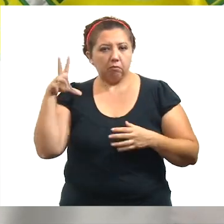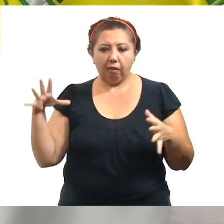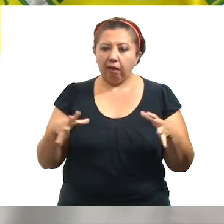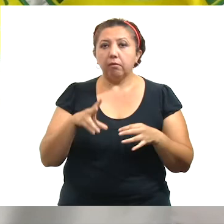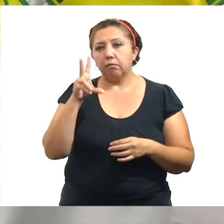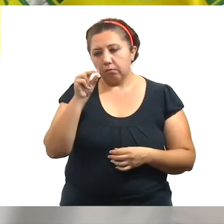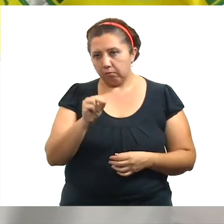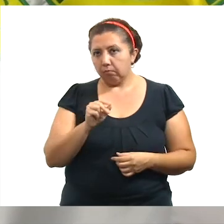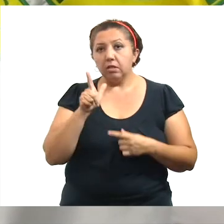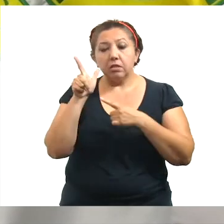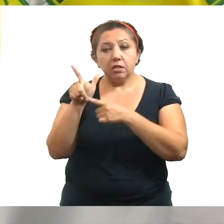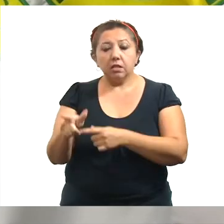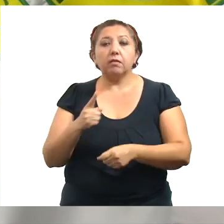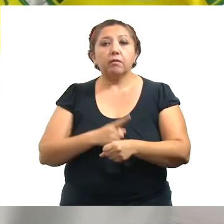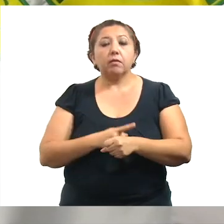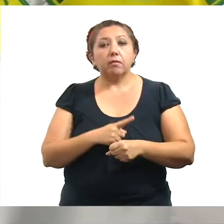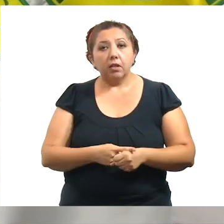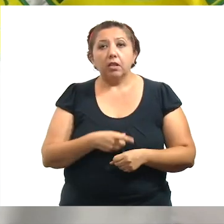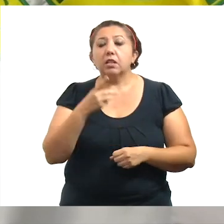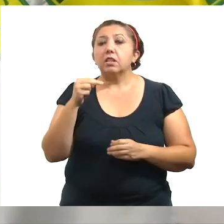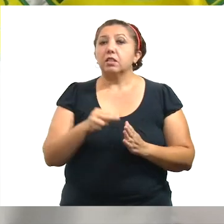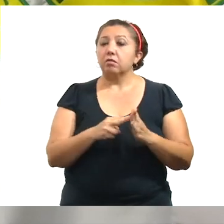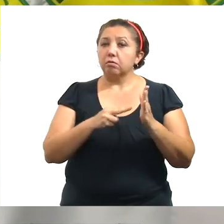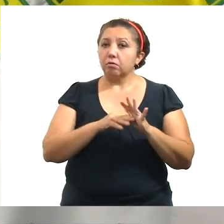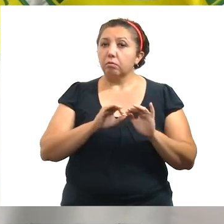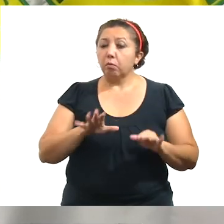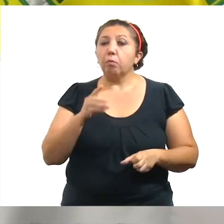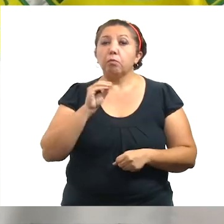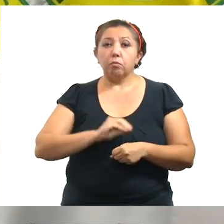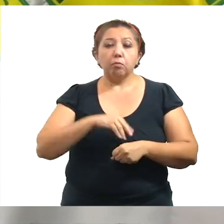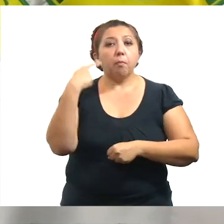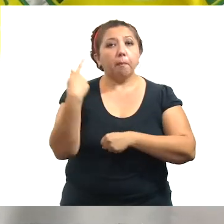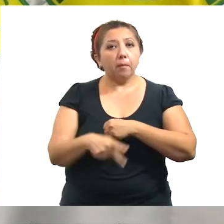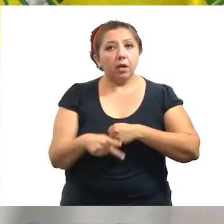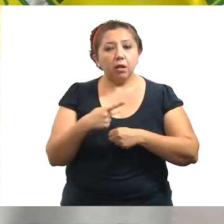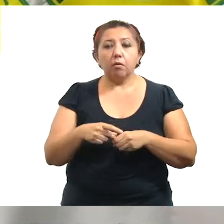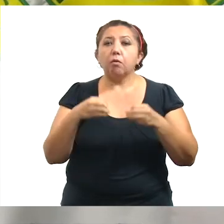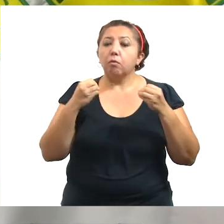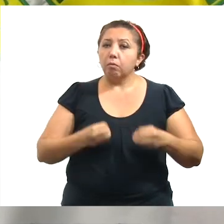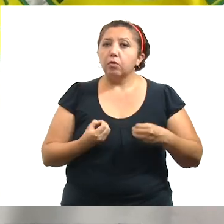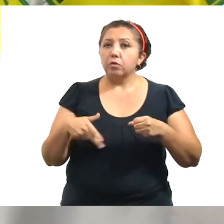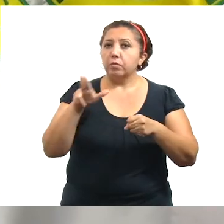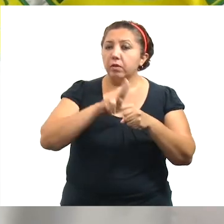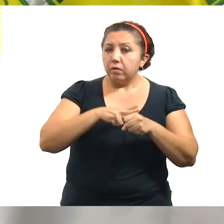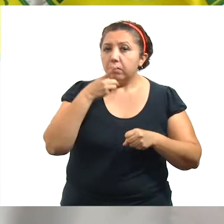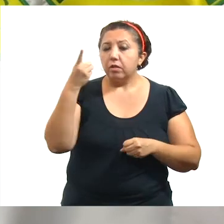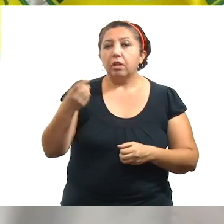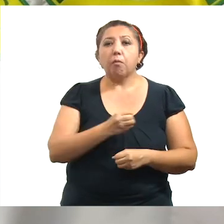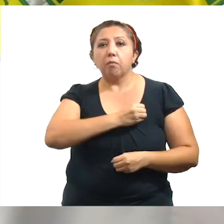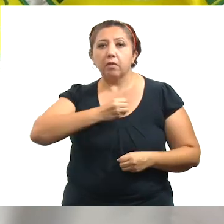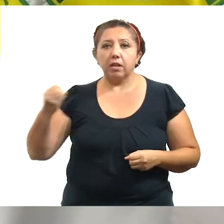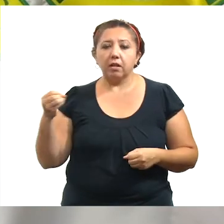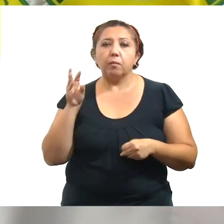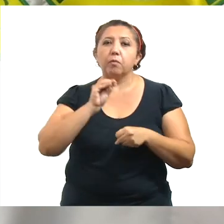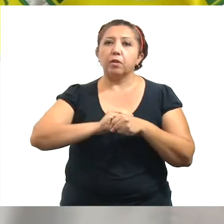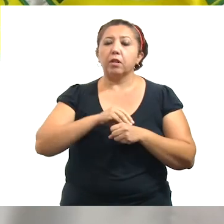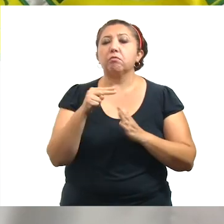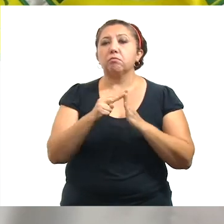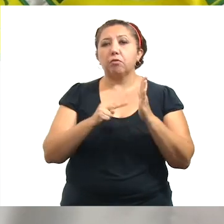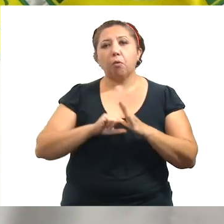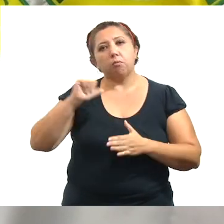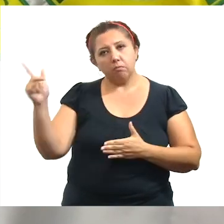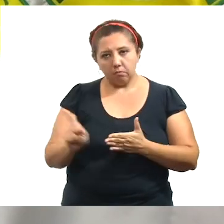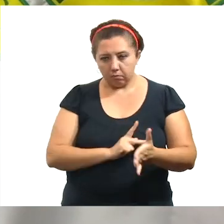coronavirus sigue allá afuera y si las medidas se relajan pondríamos en riesgo nuestra capacidad hospitalaria, lo que nos obligaría a implementar